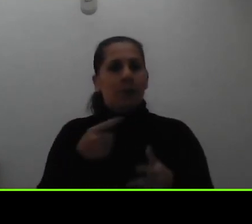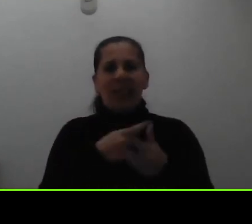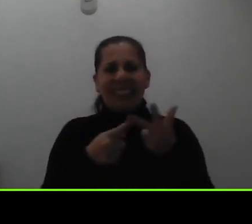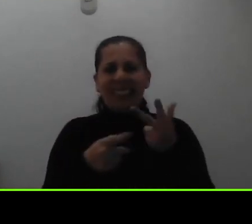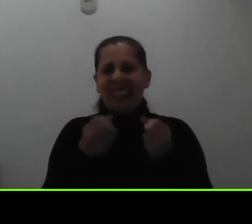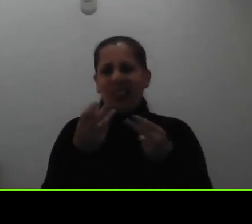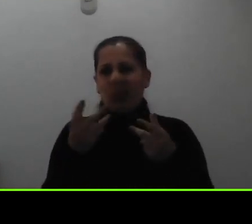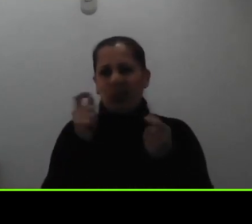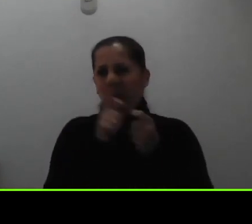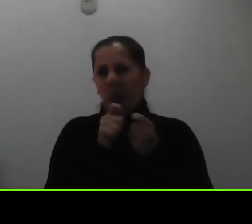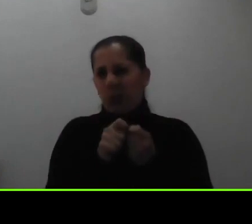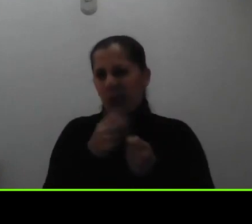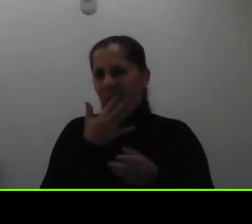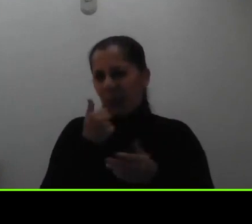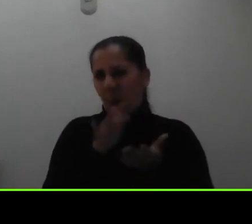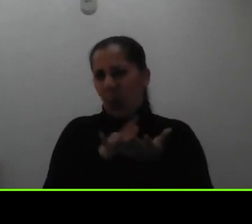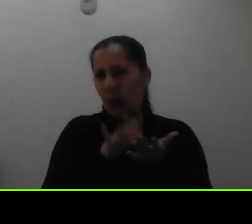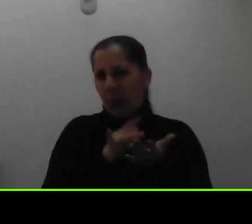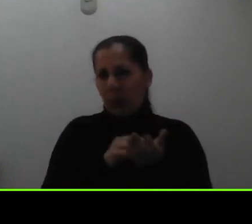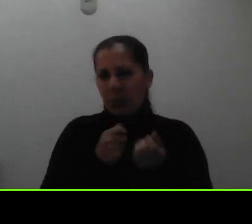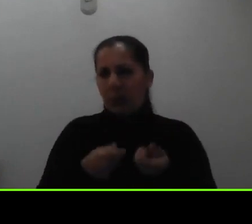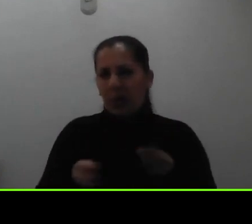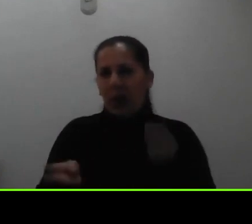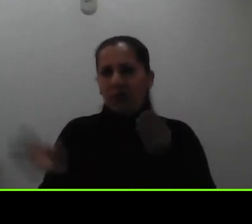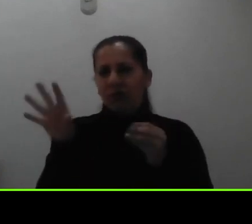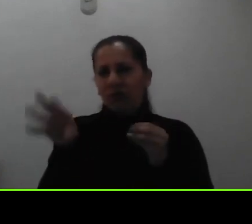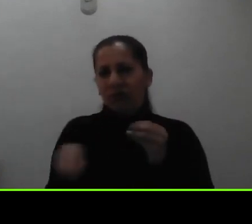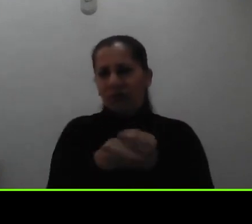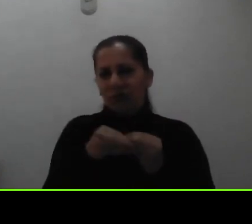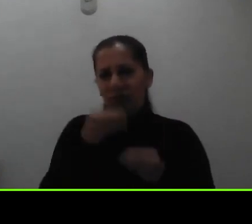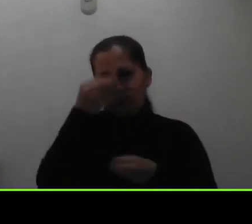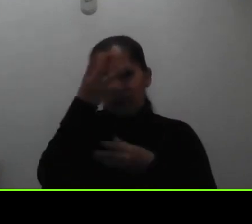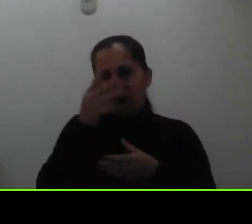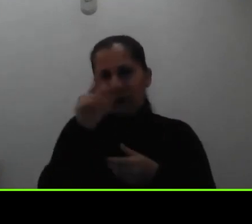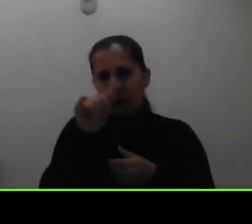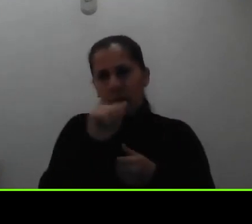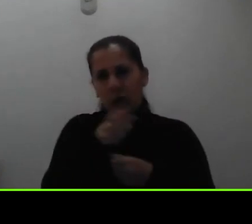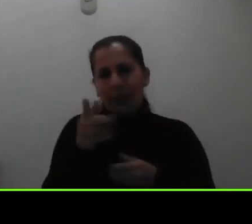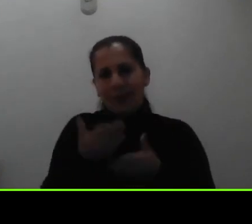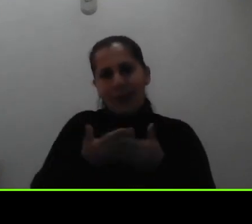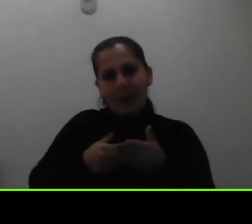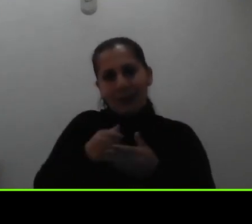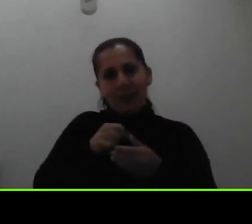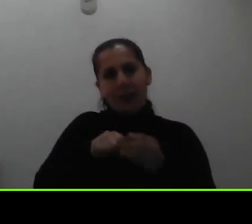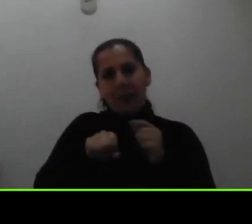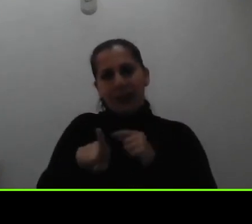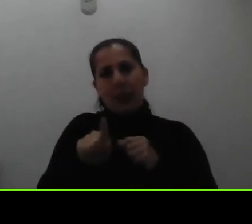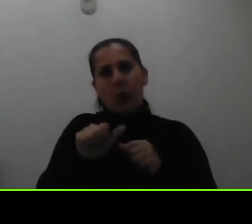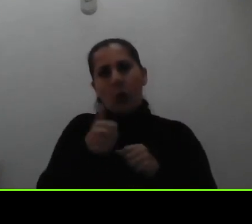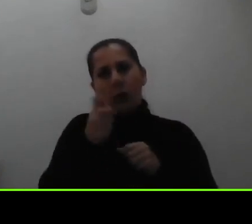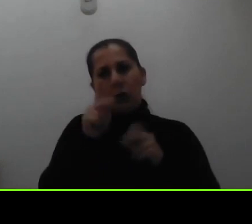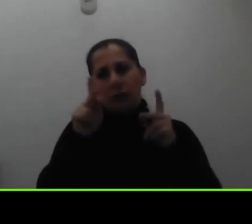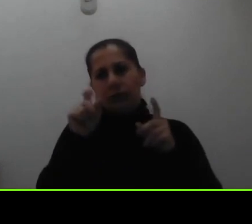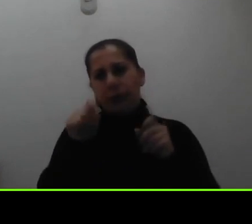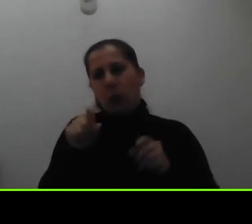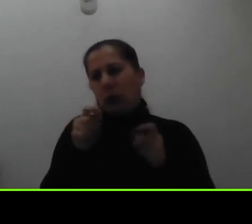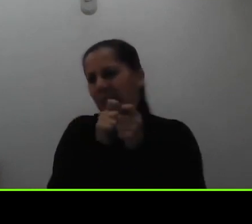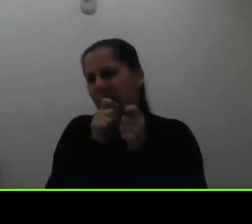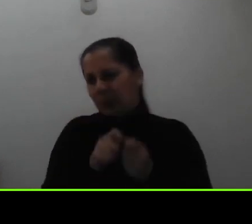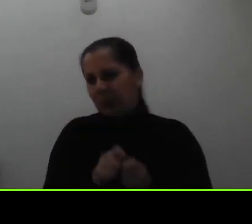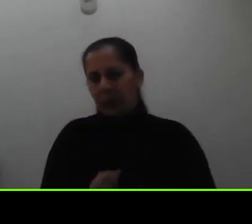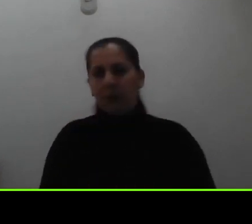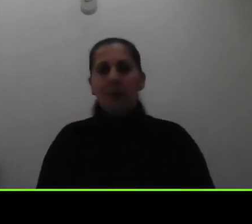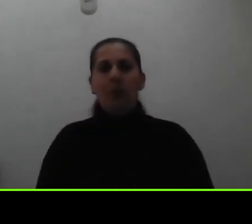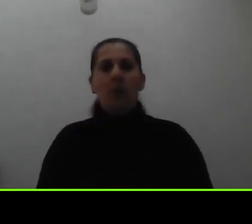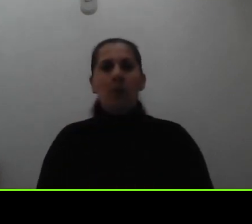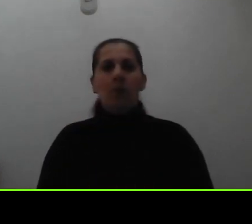muy puntuales que quería aprovechar para retomar con ustedes antes de entrar algunas preguntas que son que son un poco más específicas